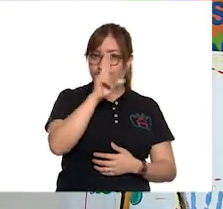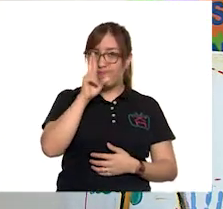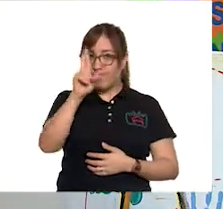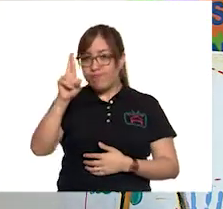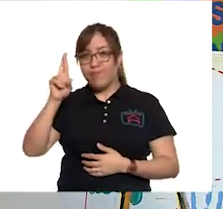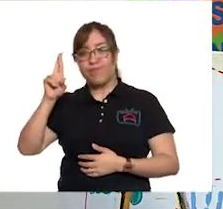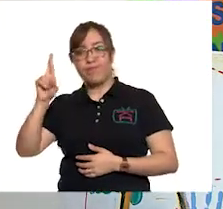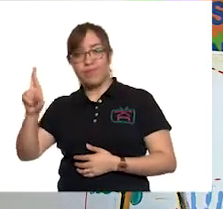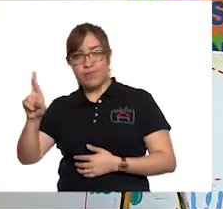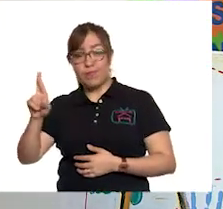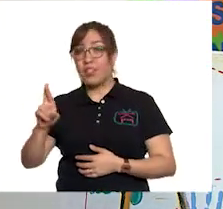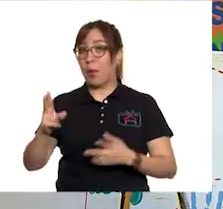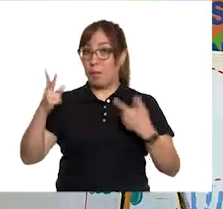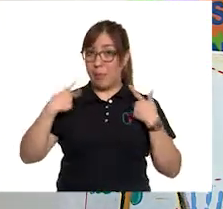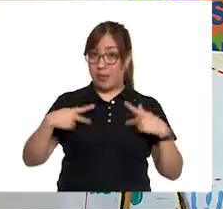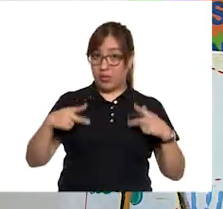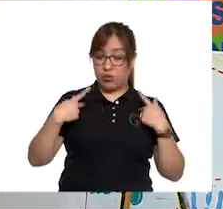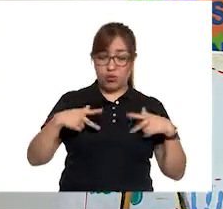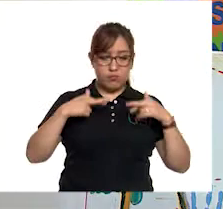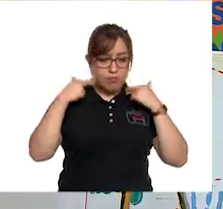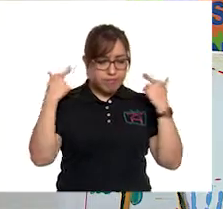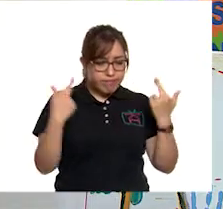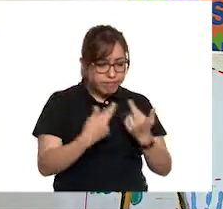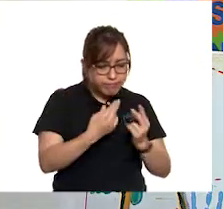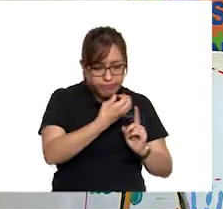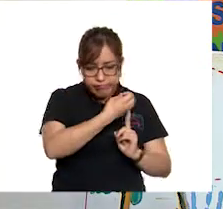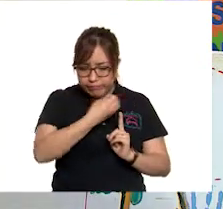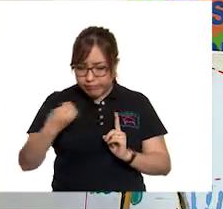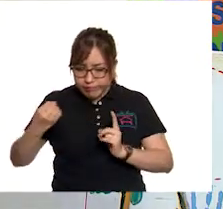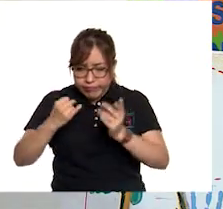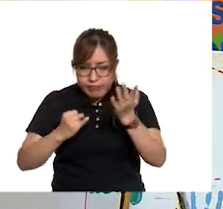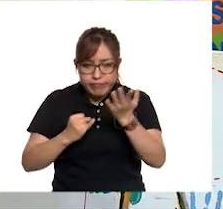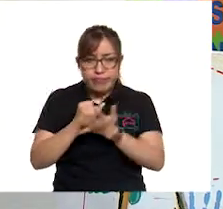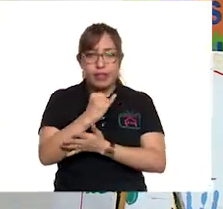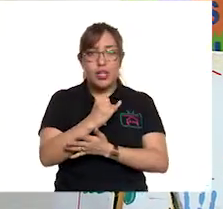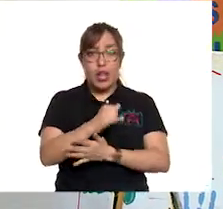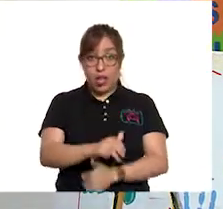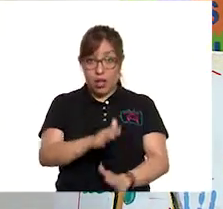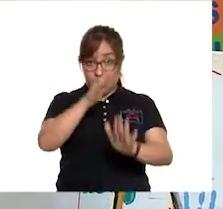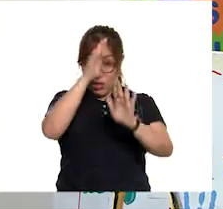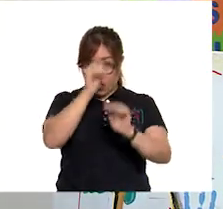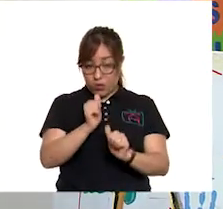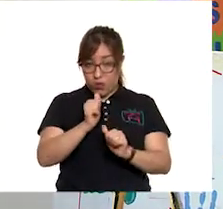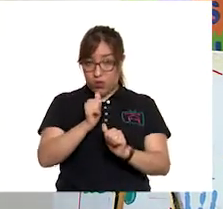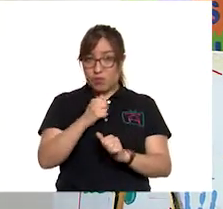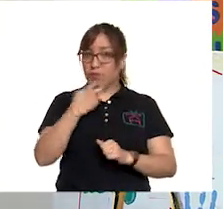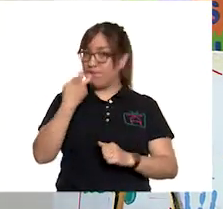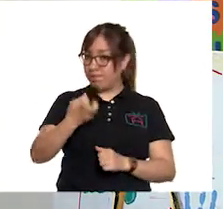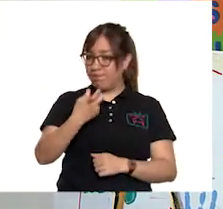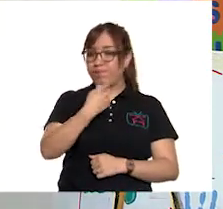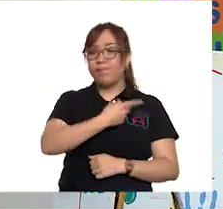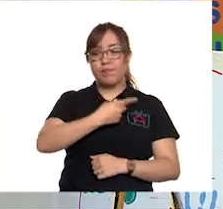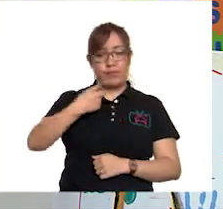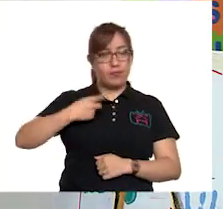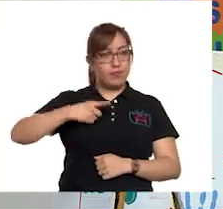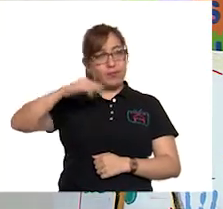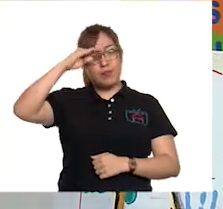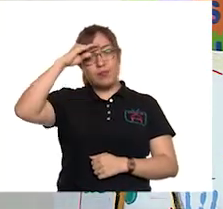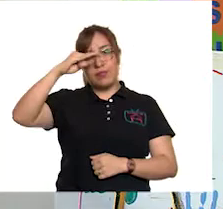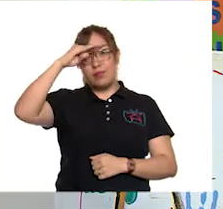organizan y hacen acuerdos para atender o satisfacer las necesidades comunes, no deben perder de vista que estos acuerdos y formas de